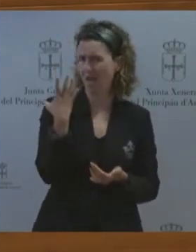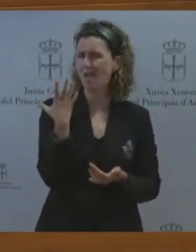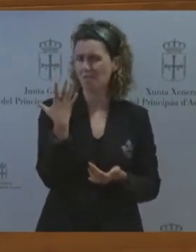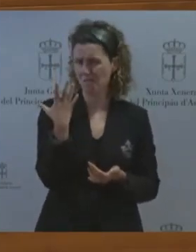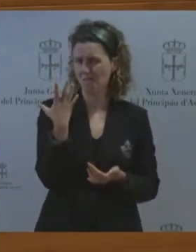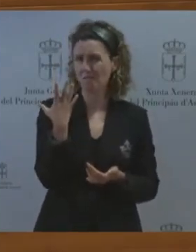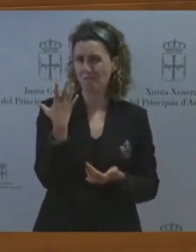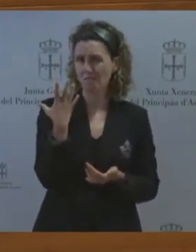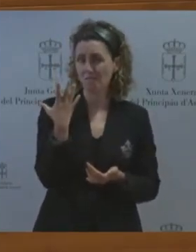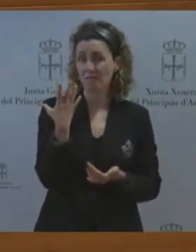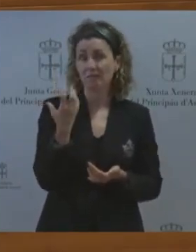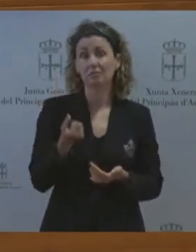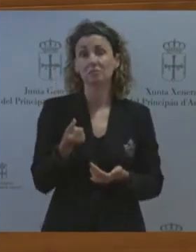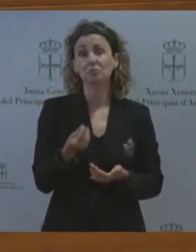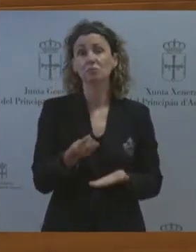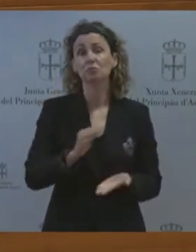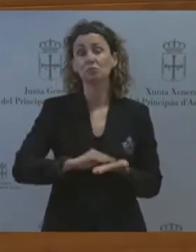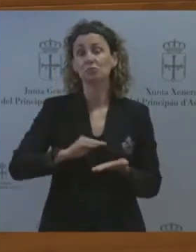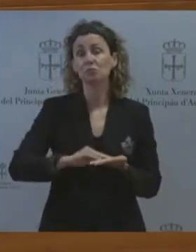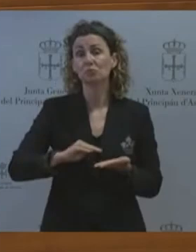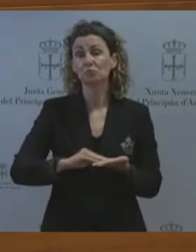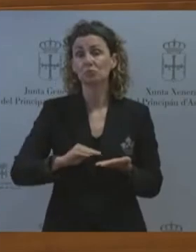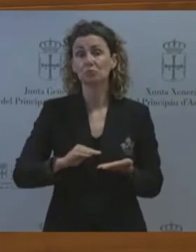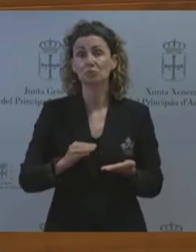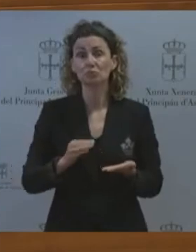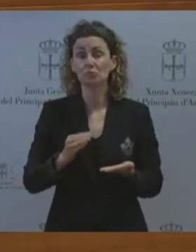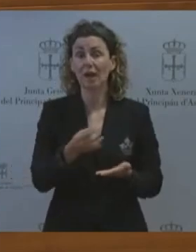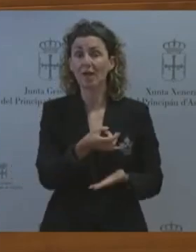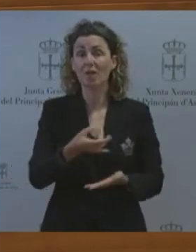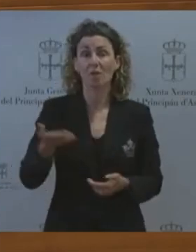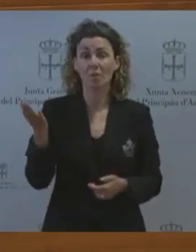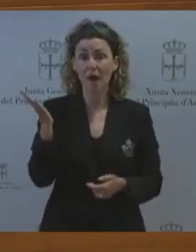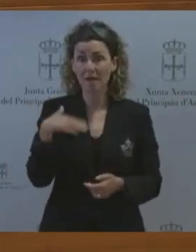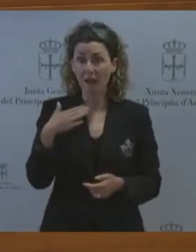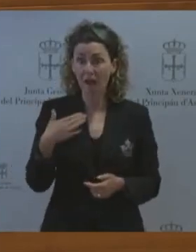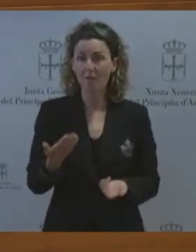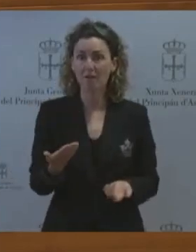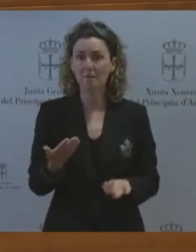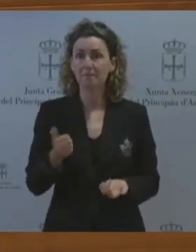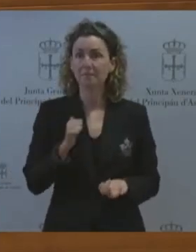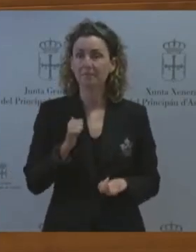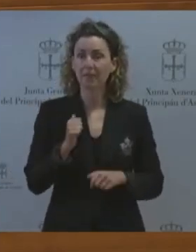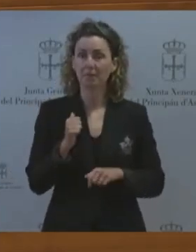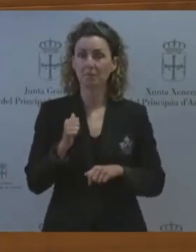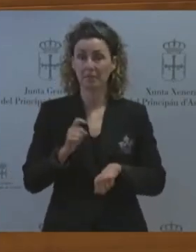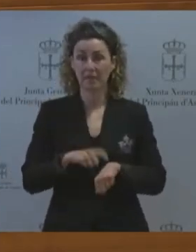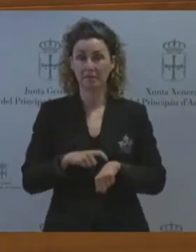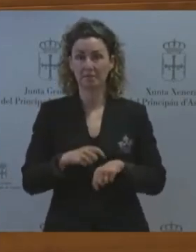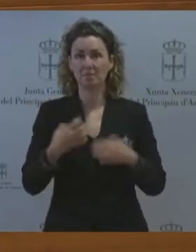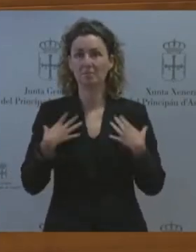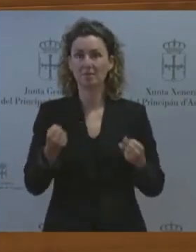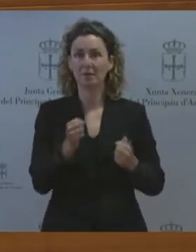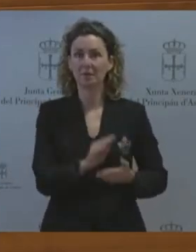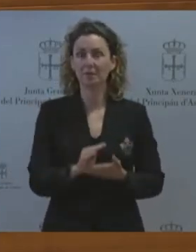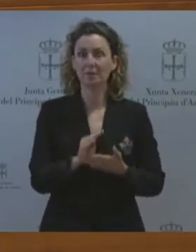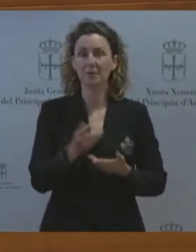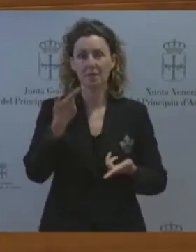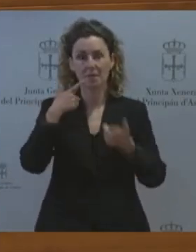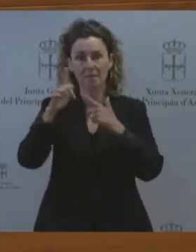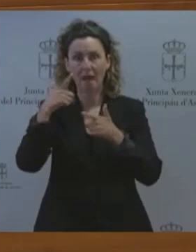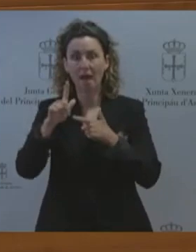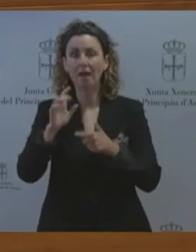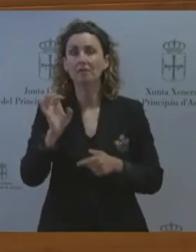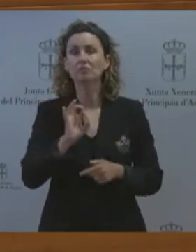económicas pudiendo aprovechar su tiempo para cuidar su salud realizar viajes o disfrutar ampliamente de la oferta